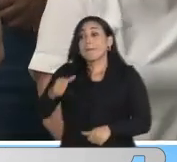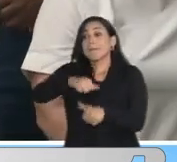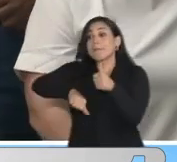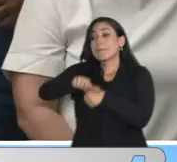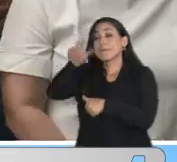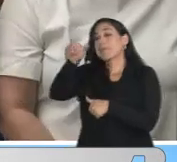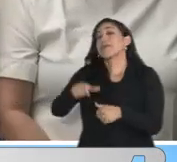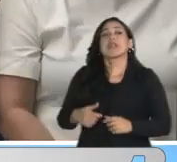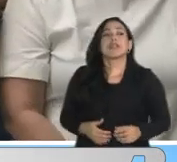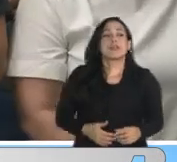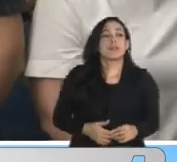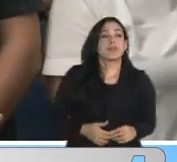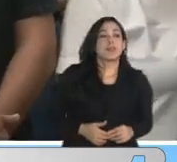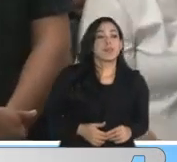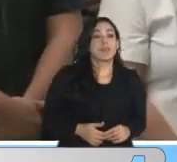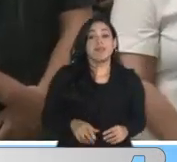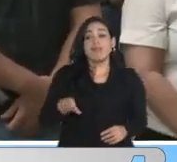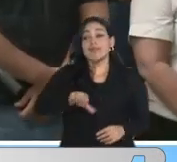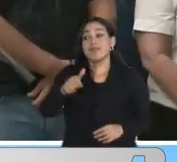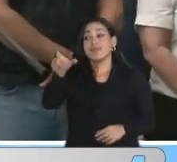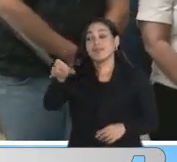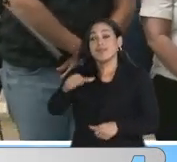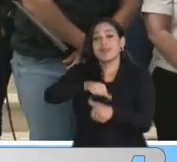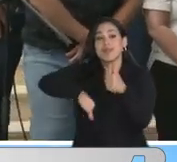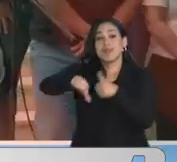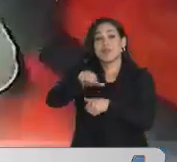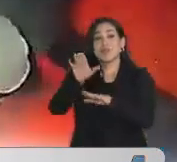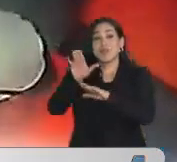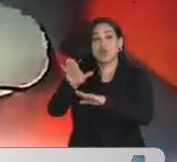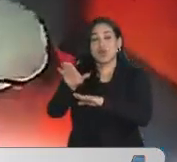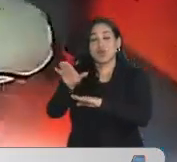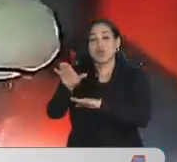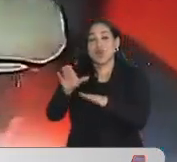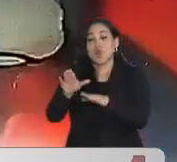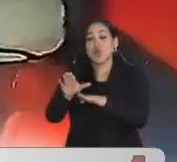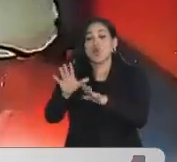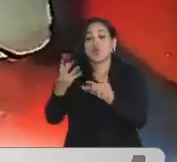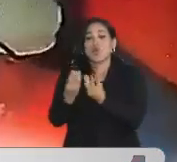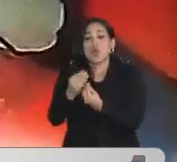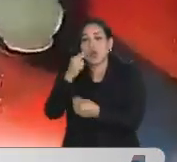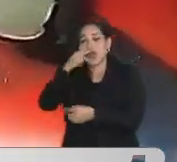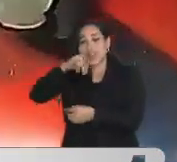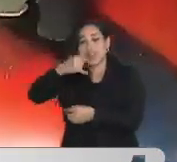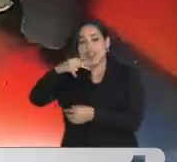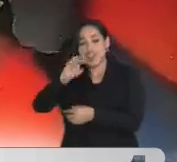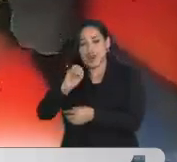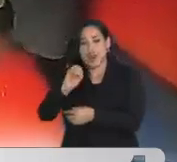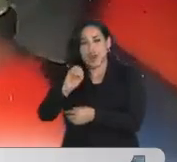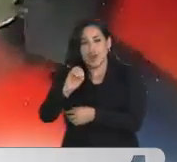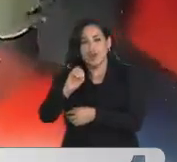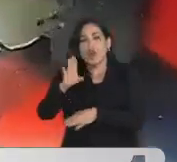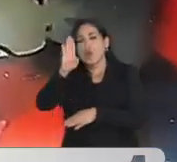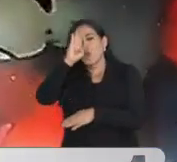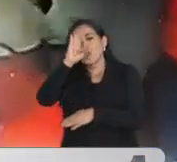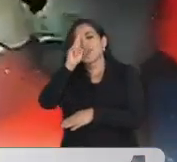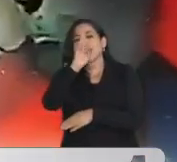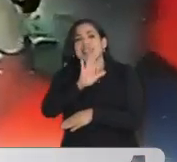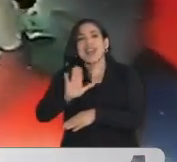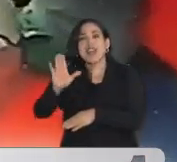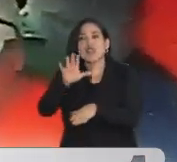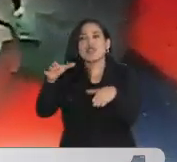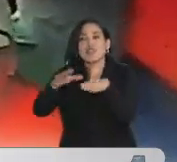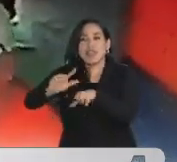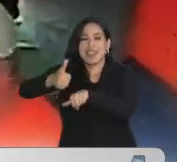al comisario Nimio Cardoso, de la Policía Nacional